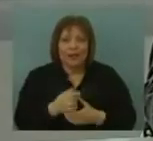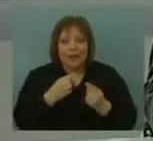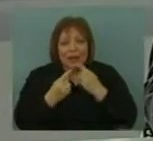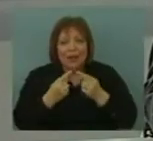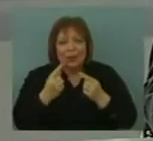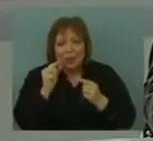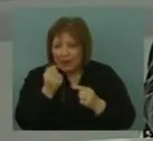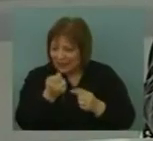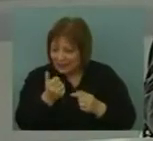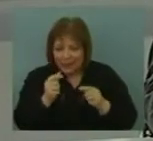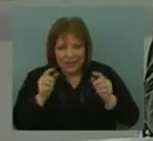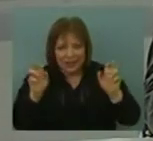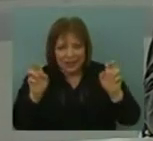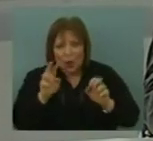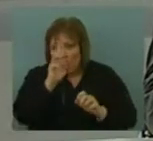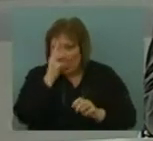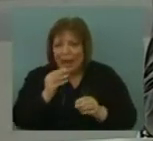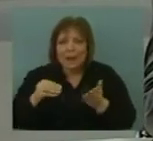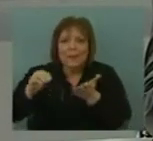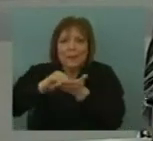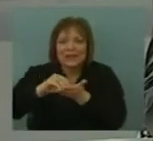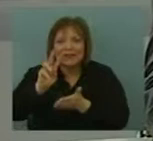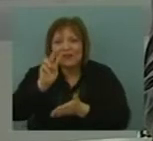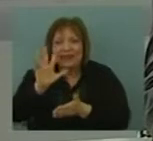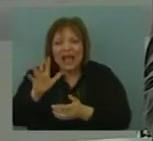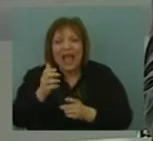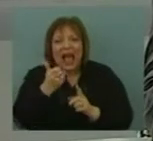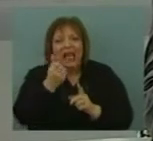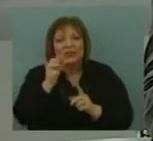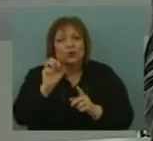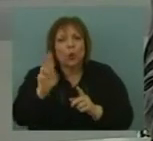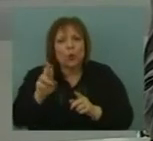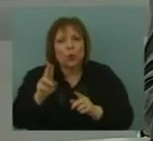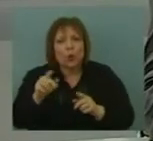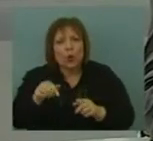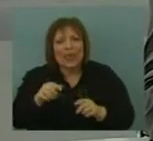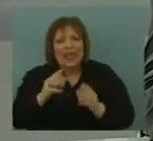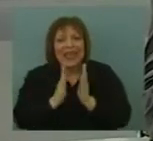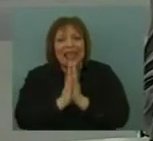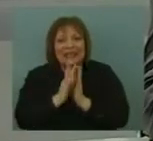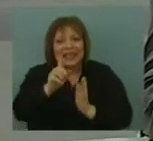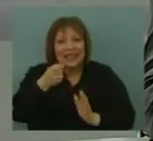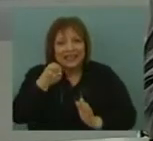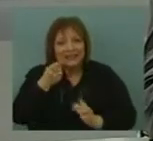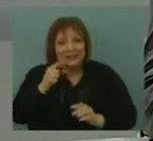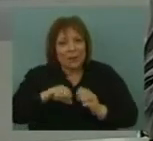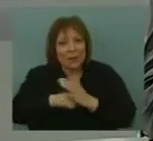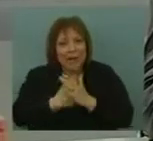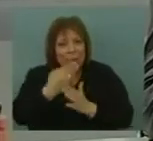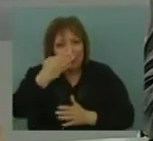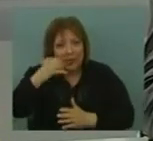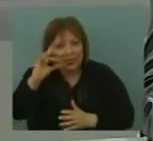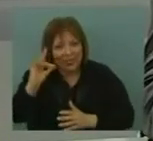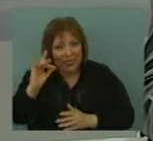trabajo, Uruguay más 25, de la Fundación Astur, que conduce Enrique Iglesias, el ex presidente del Banco Interamericano